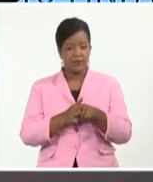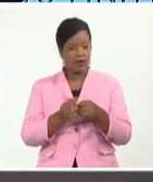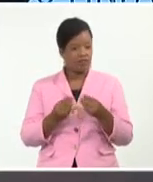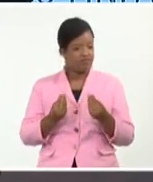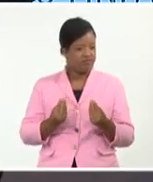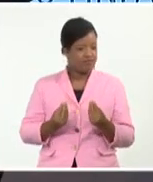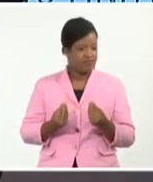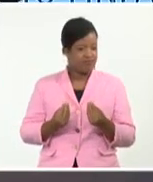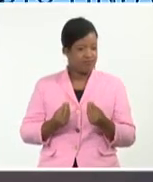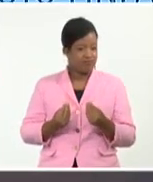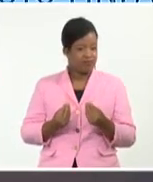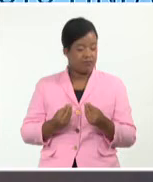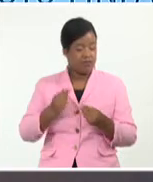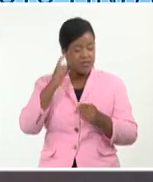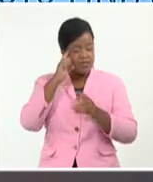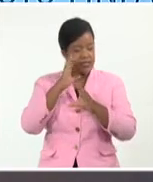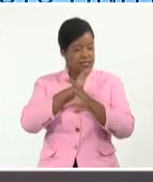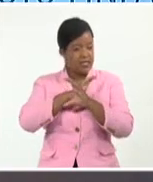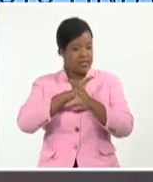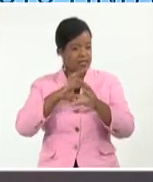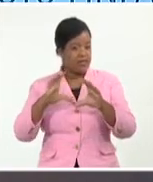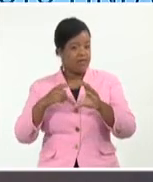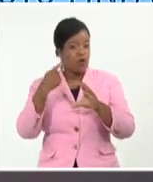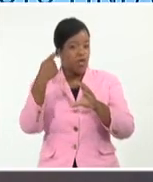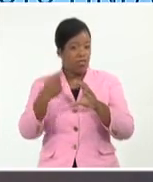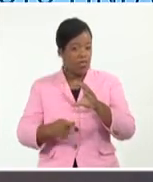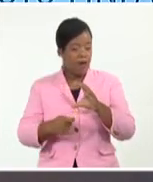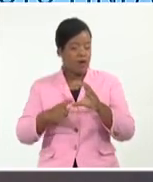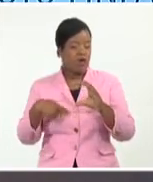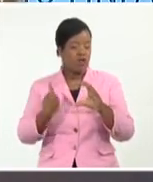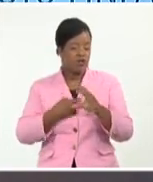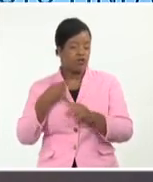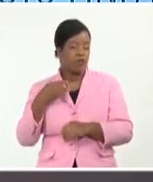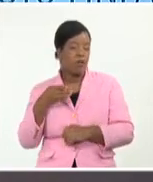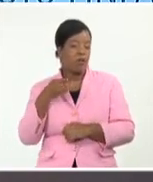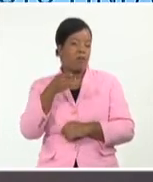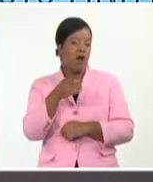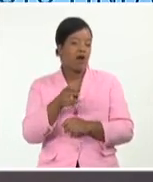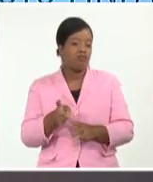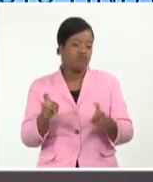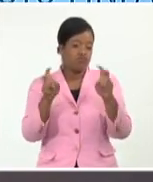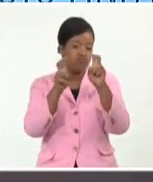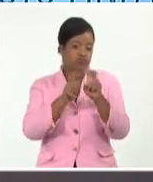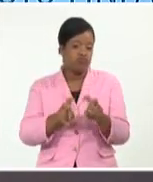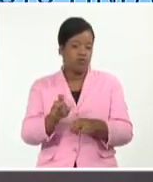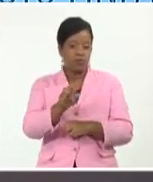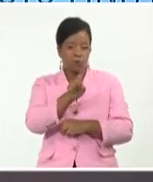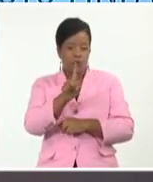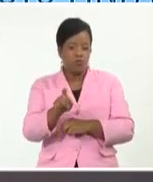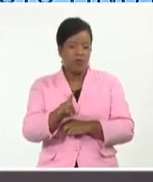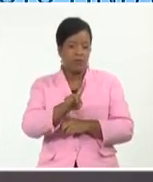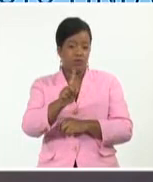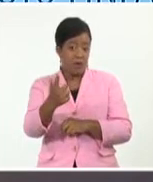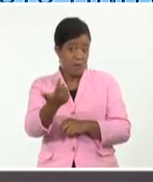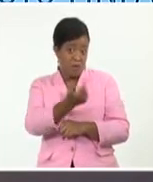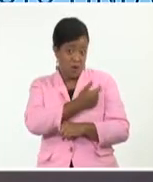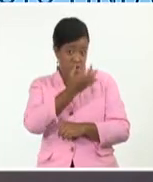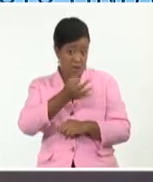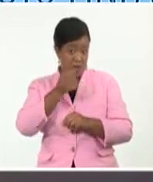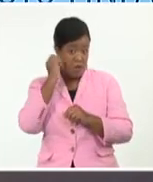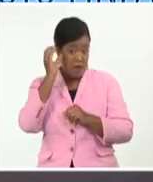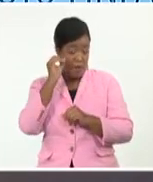conocimiento científico dictara el mejor proceder, fuimos entonces hasta el Instituto Finlay de vacunas y allí